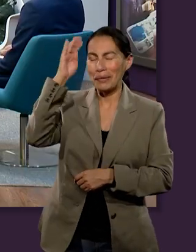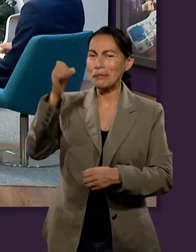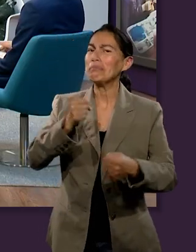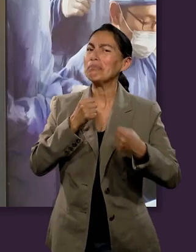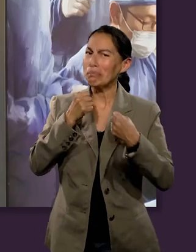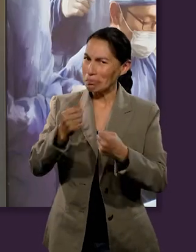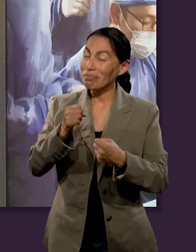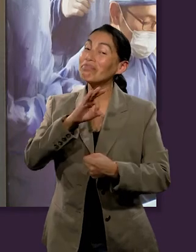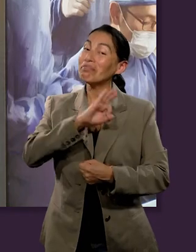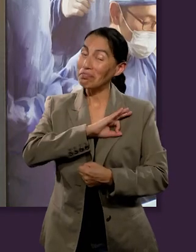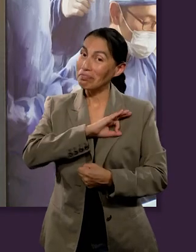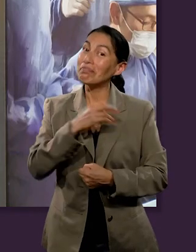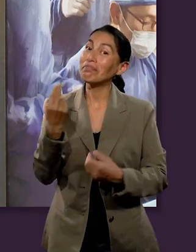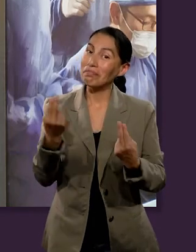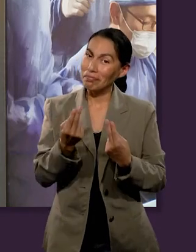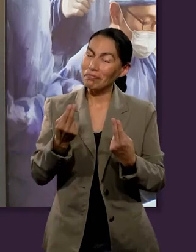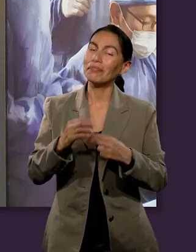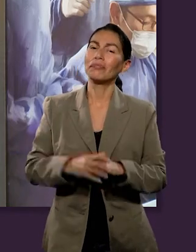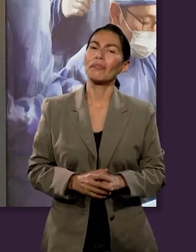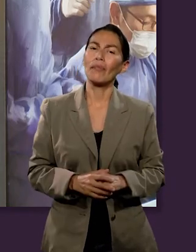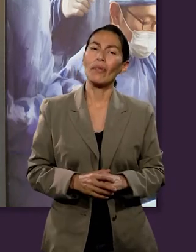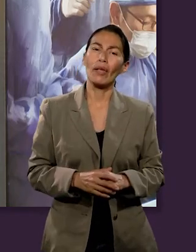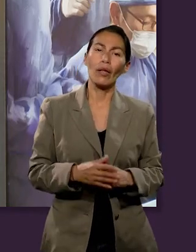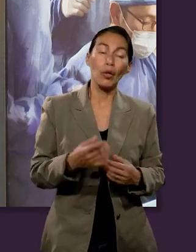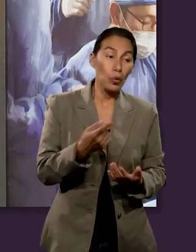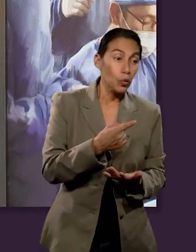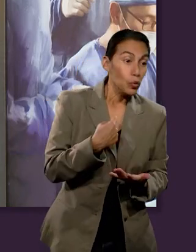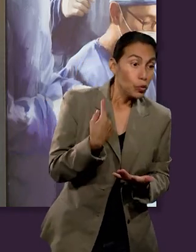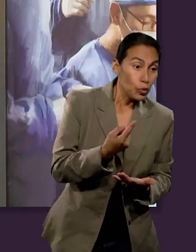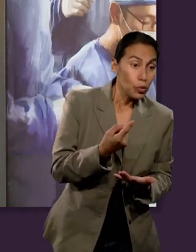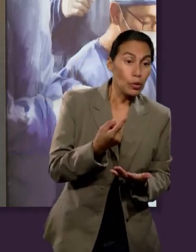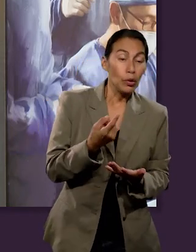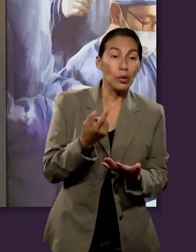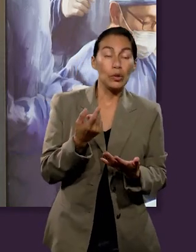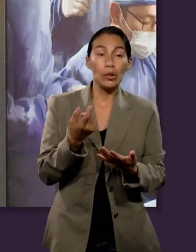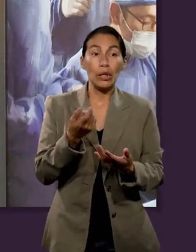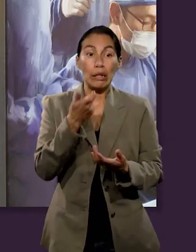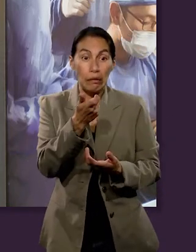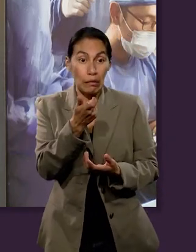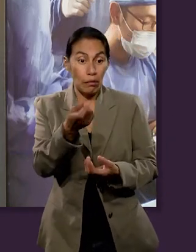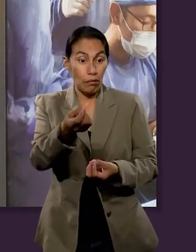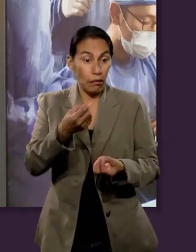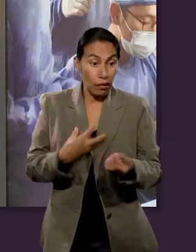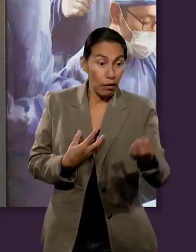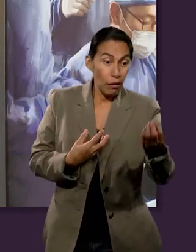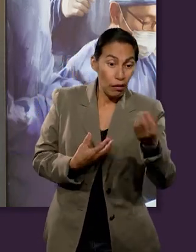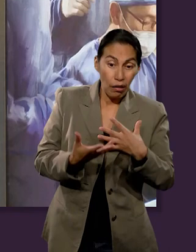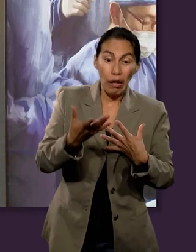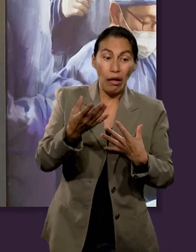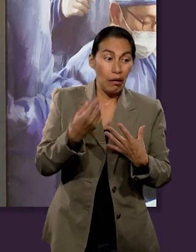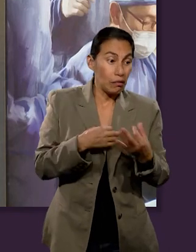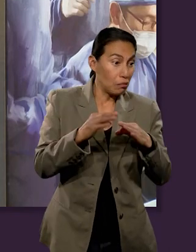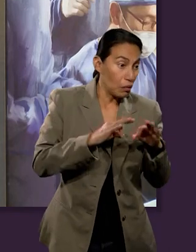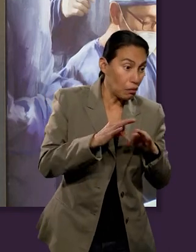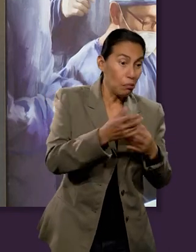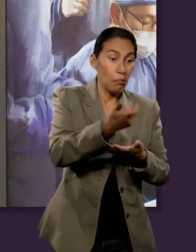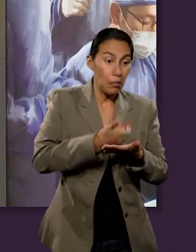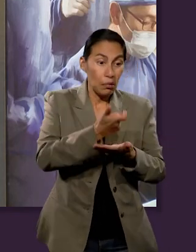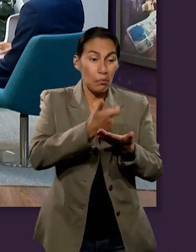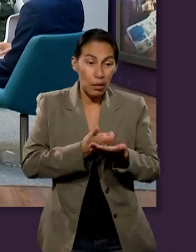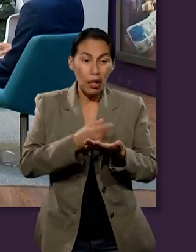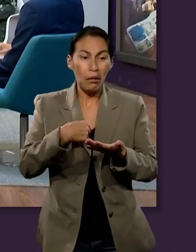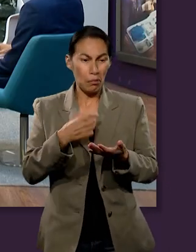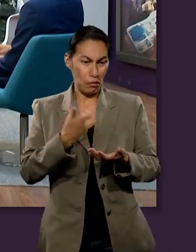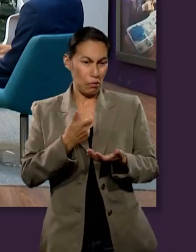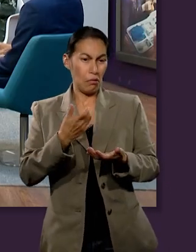lugar a duda necesitamos fe, ¿no? Creo que no hay manera de poder estar dando semanalmente o